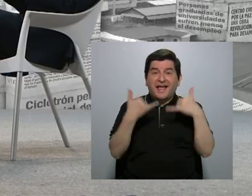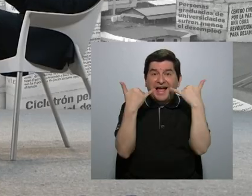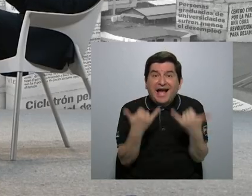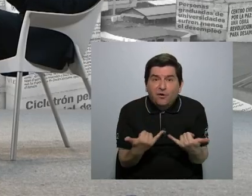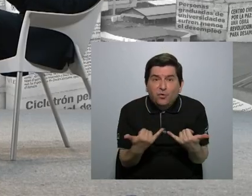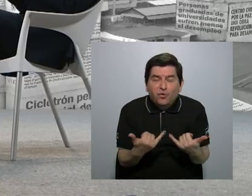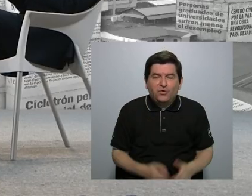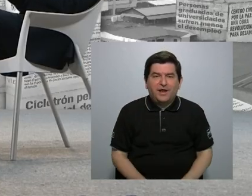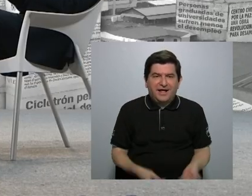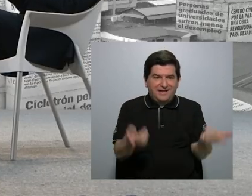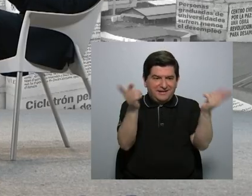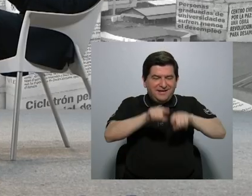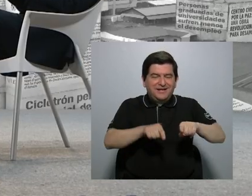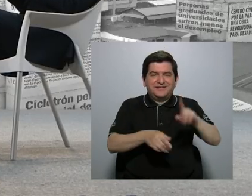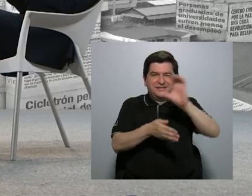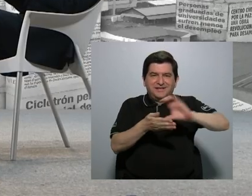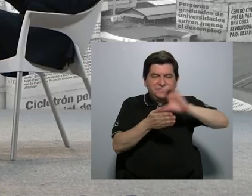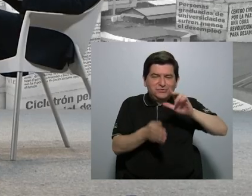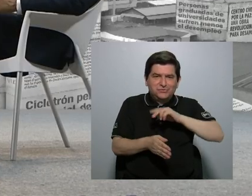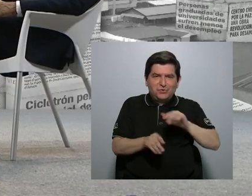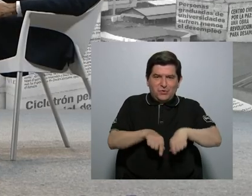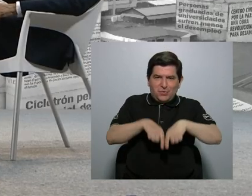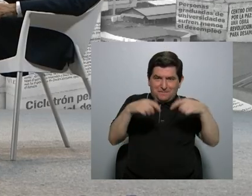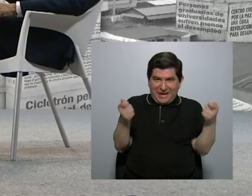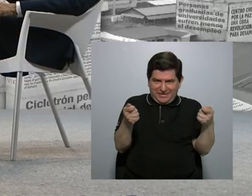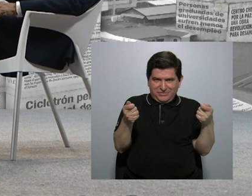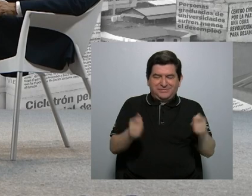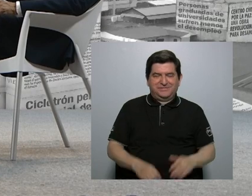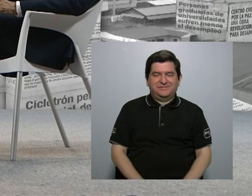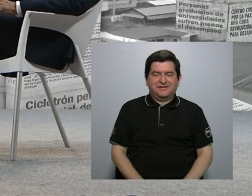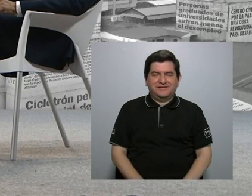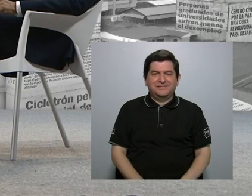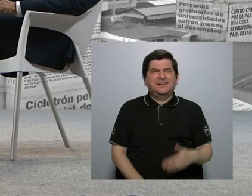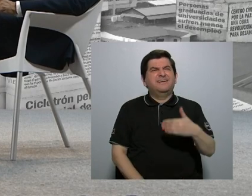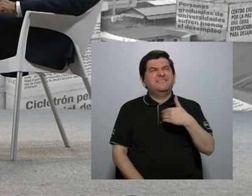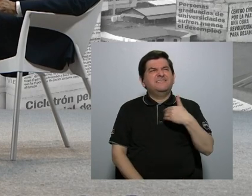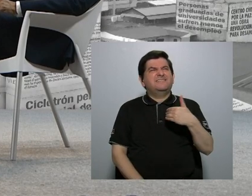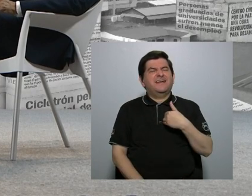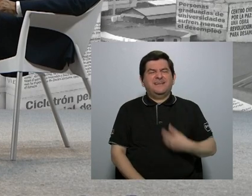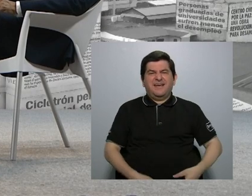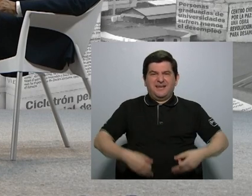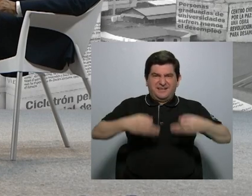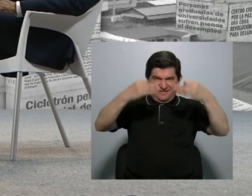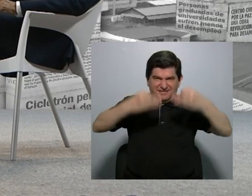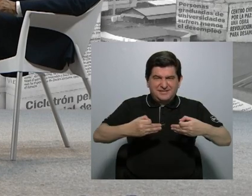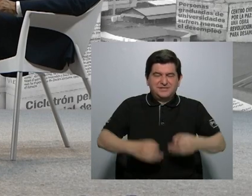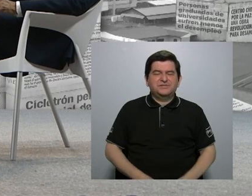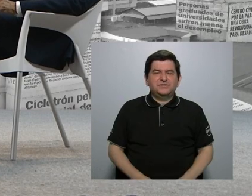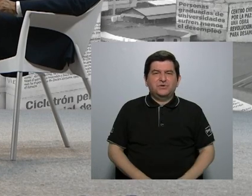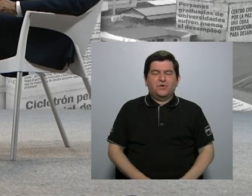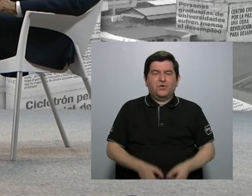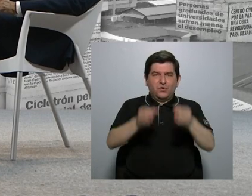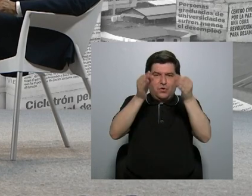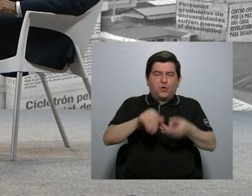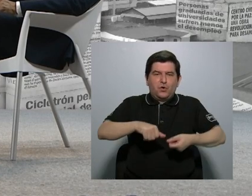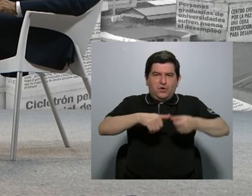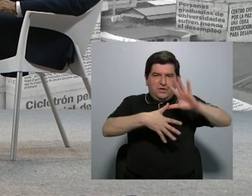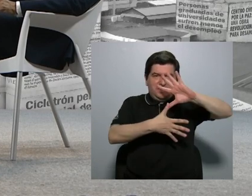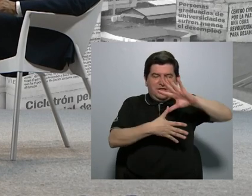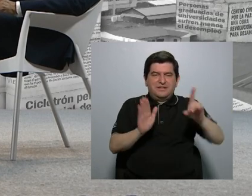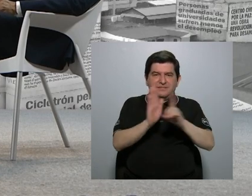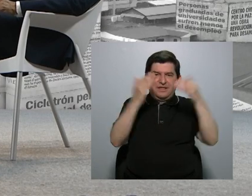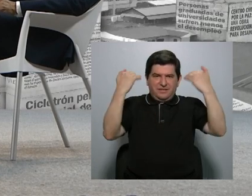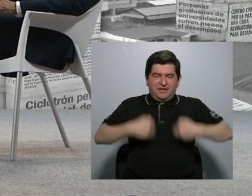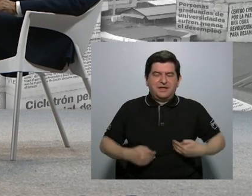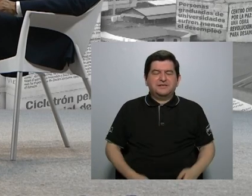en el caso particular del colegio de periodistas ocurre que teníamos una sentencia de la Corte Interamericana de Derechos Humanos y una